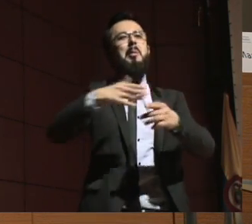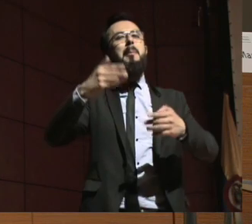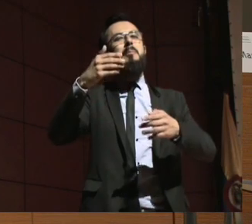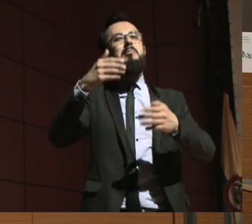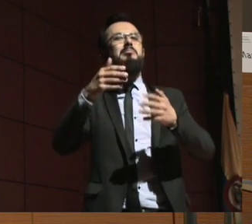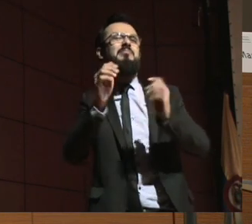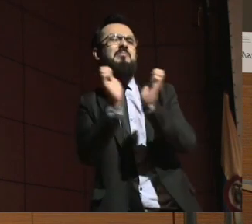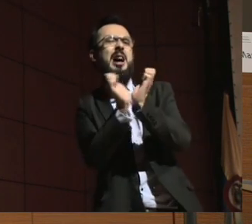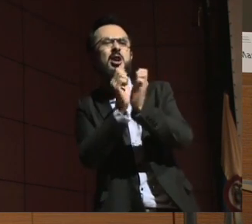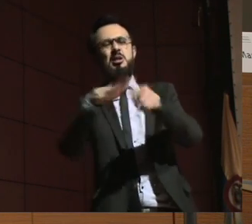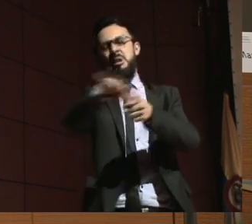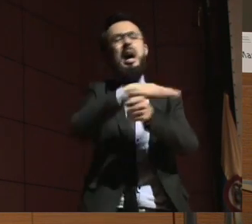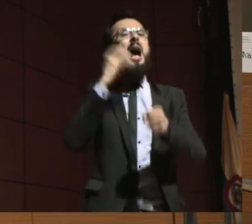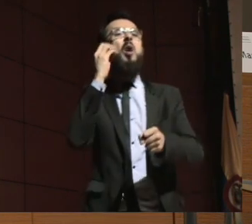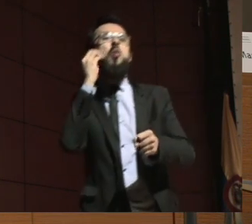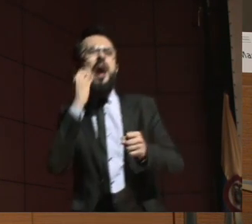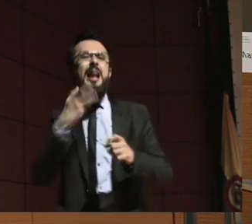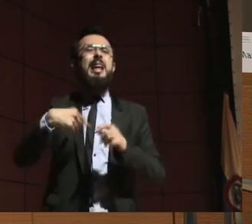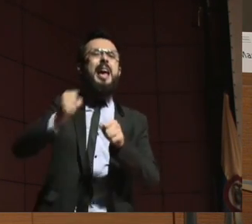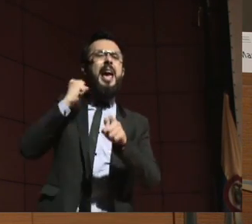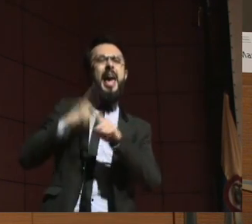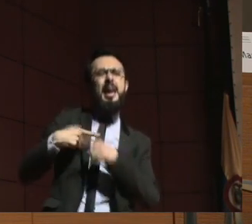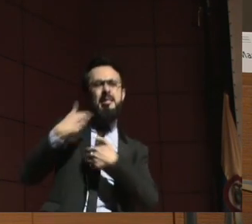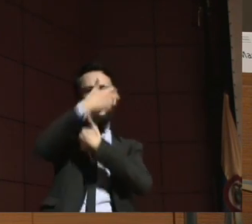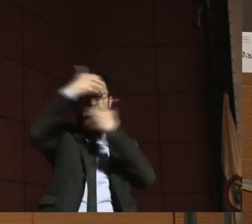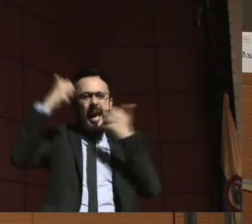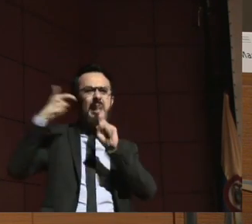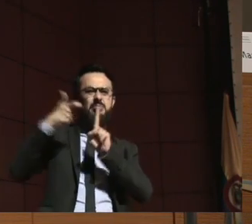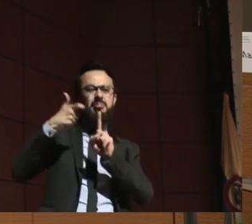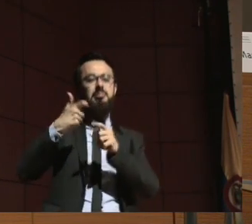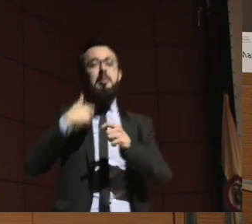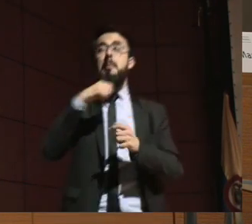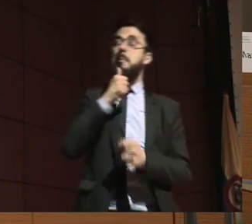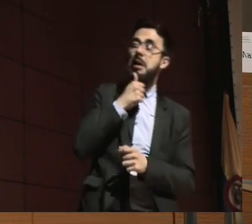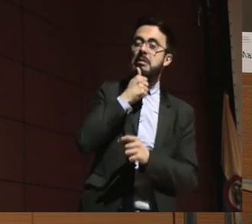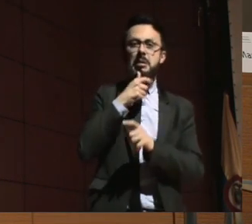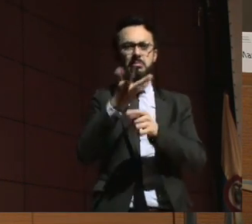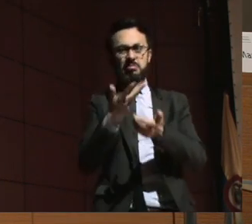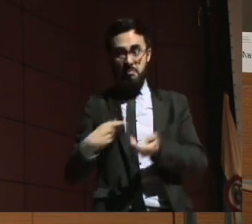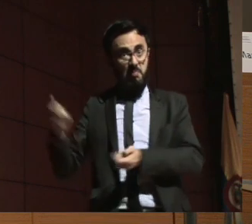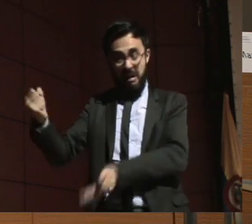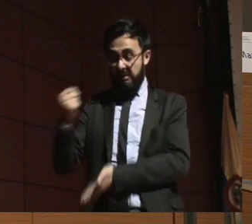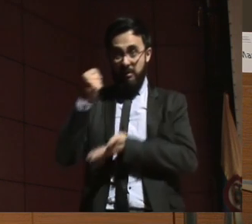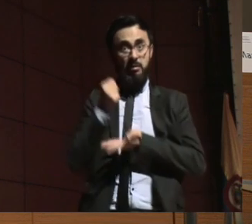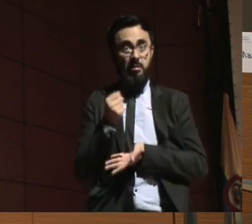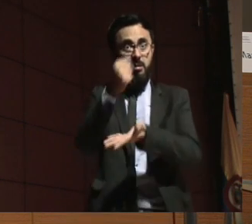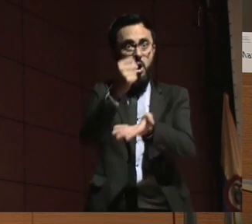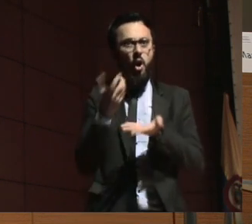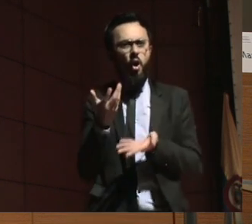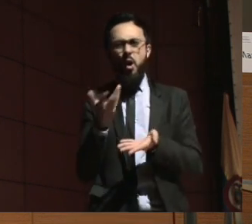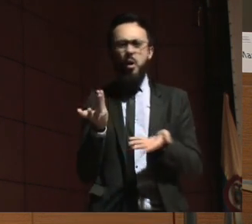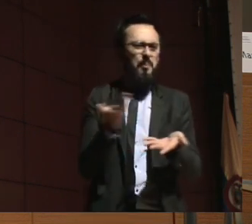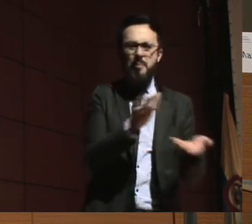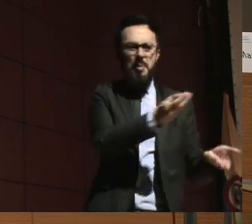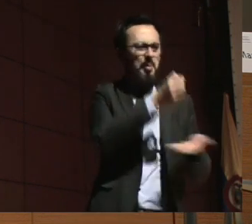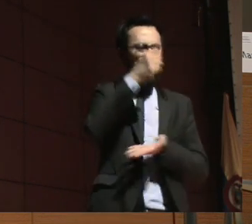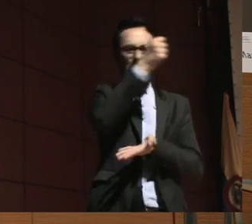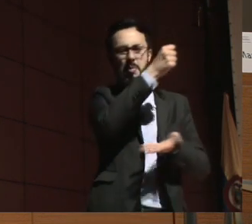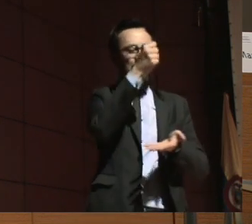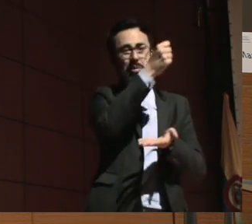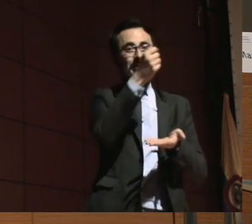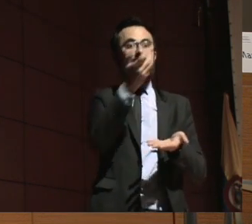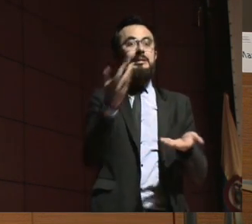querría donarle. Nosotros seguramente no, pero sí su apoyo para la toma de decisiones